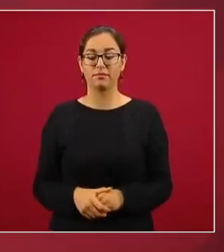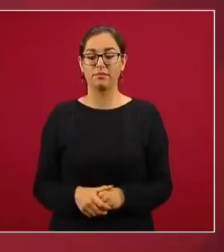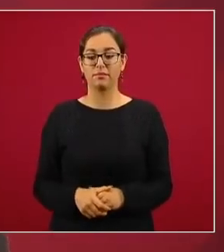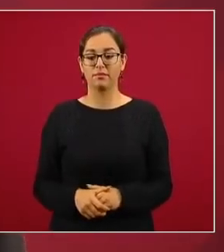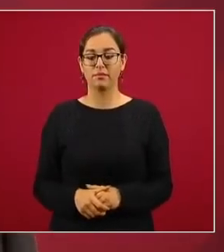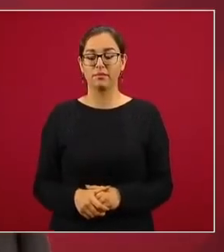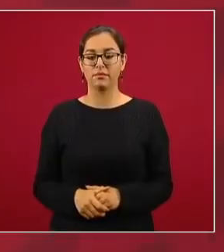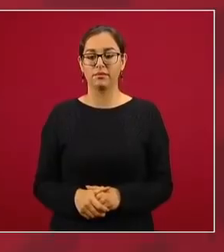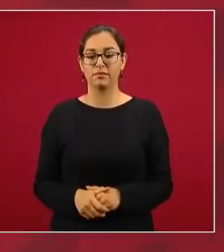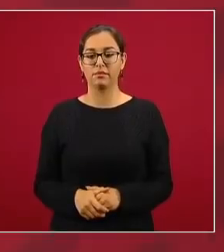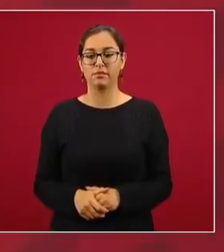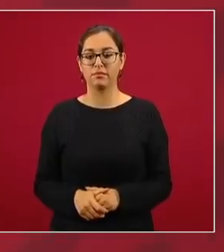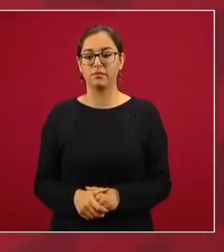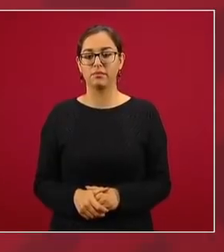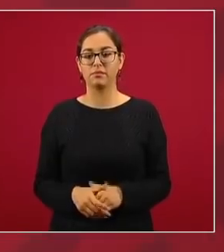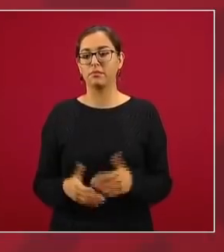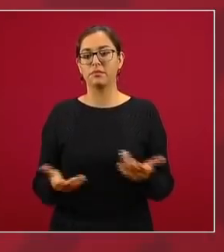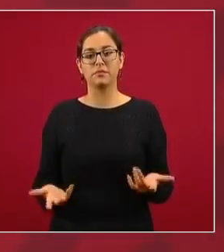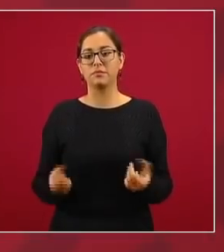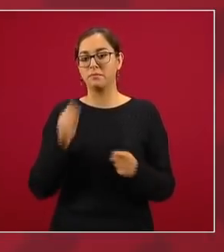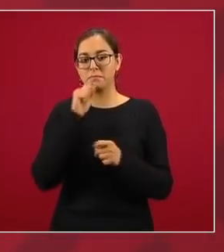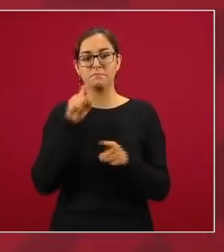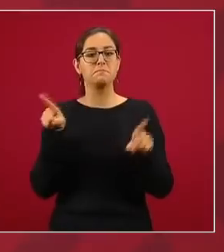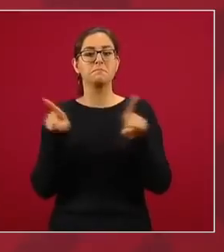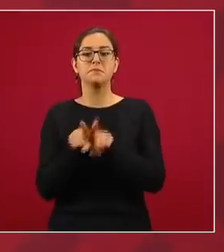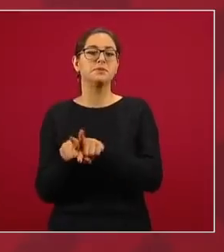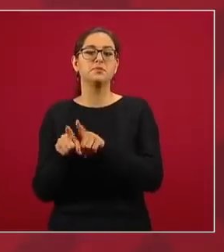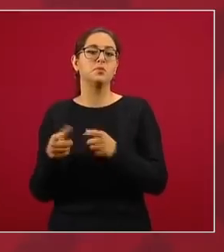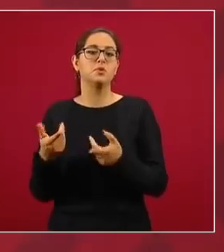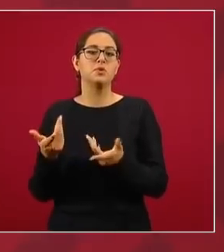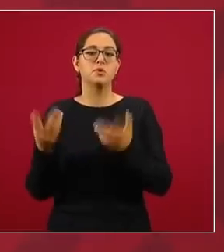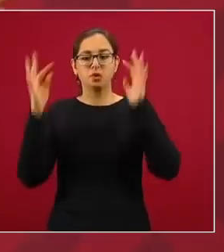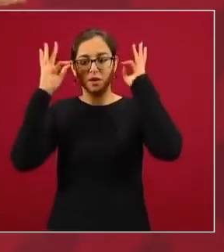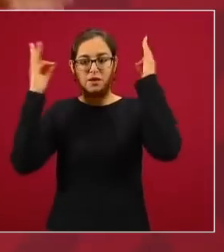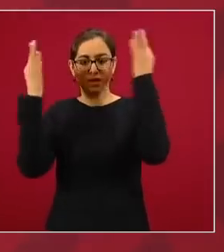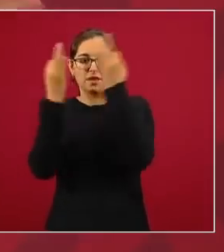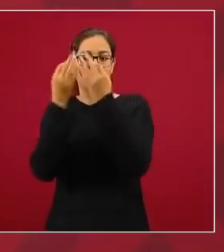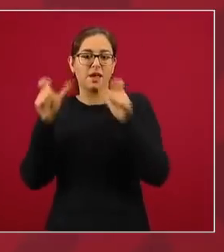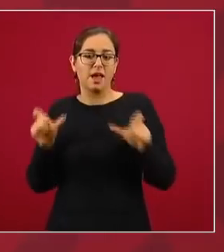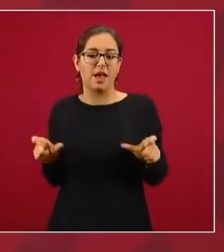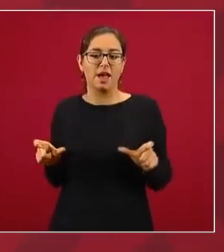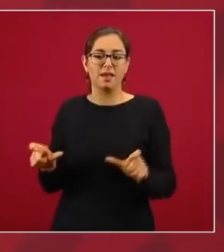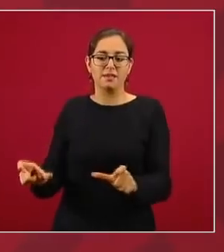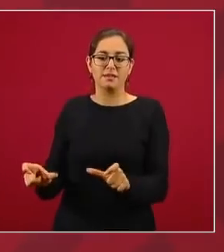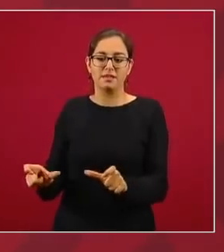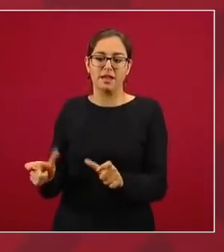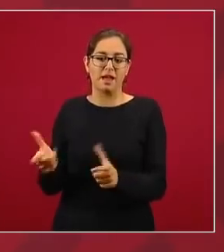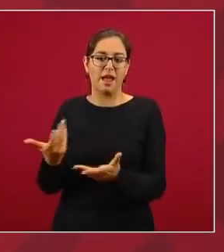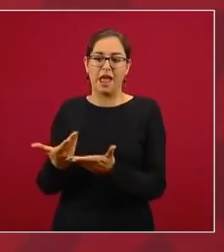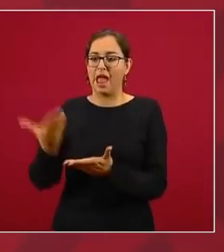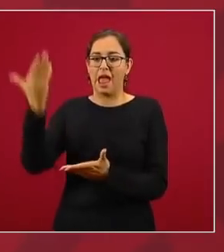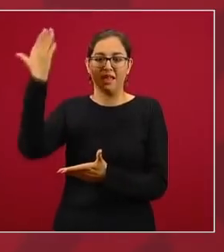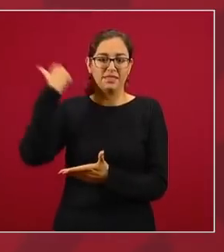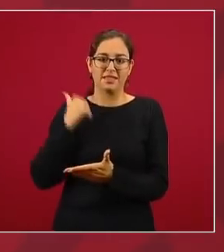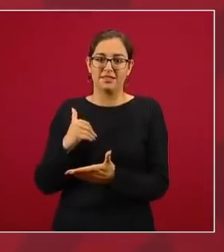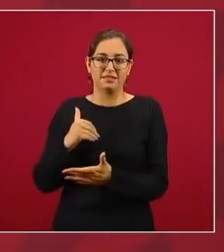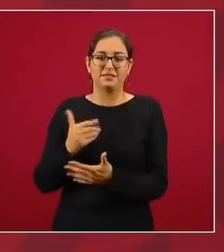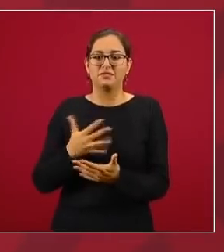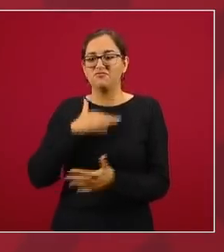Es como el control de las aduanas que estaban